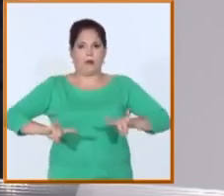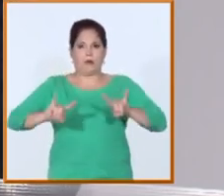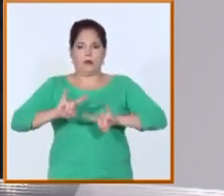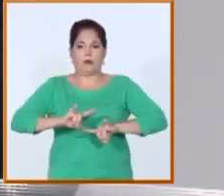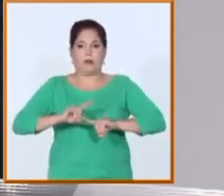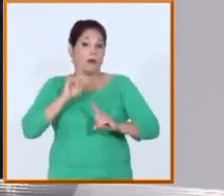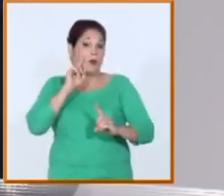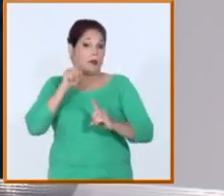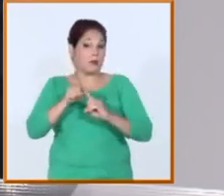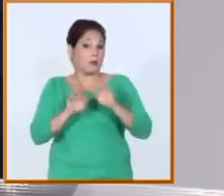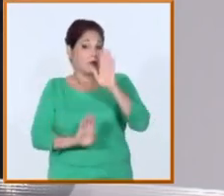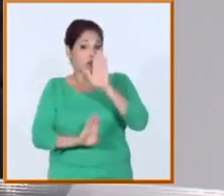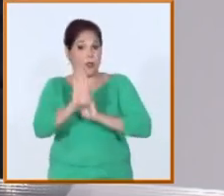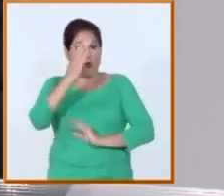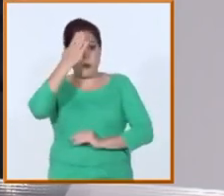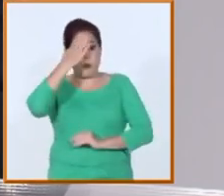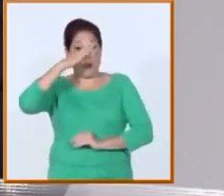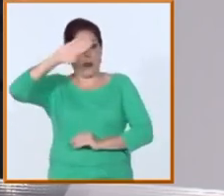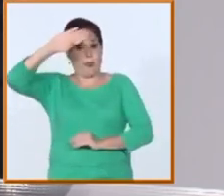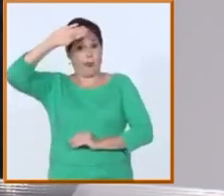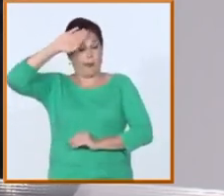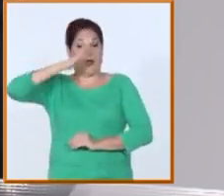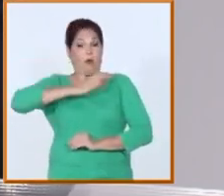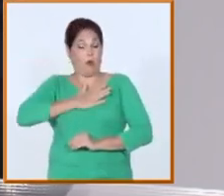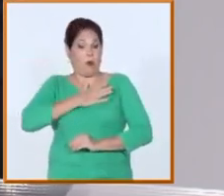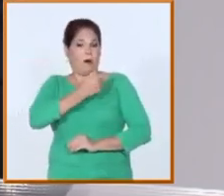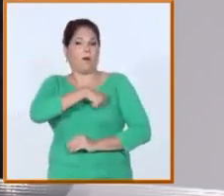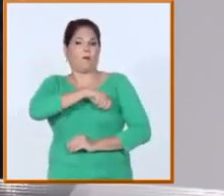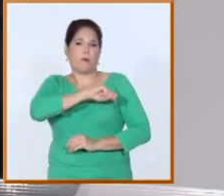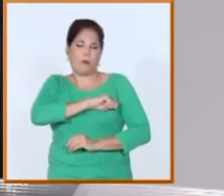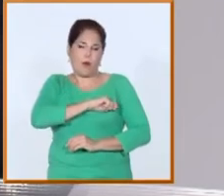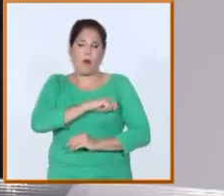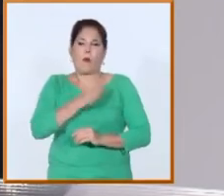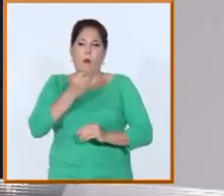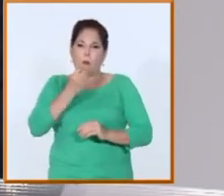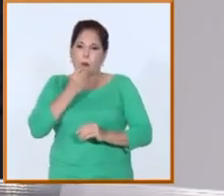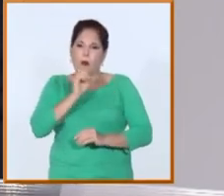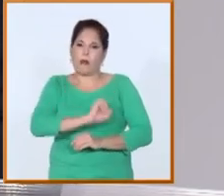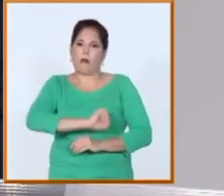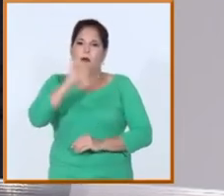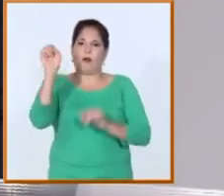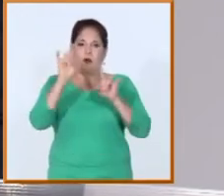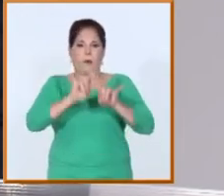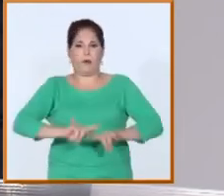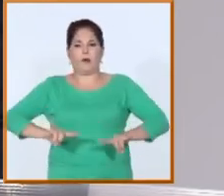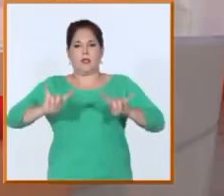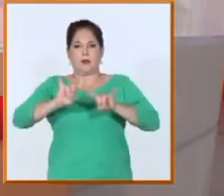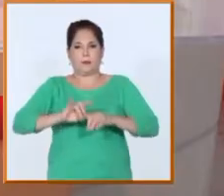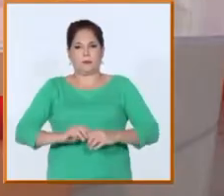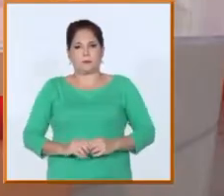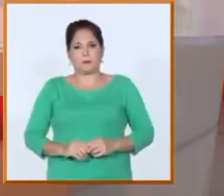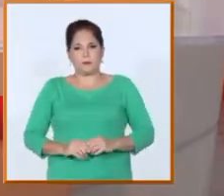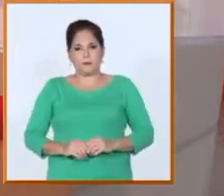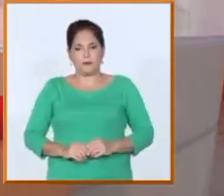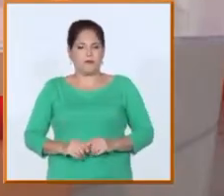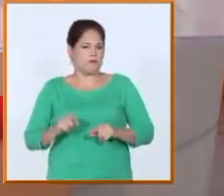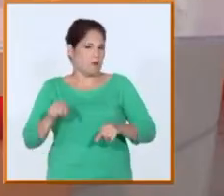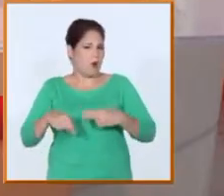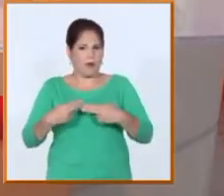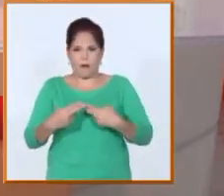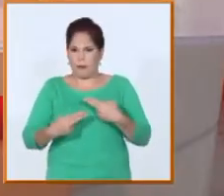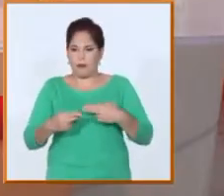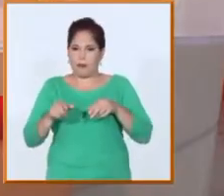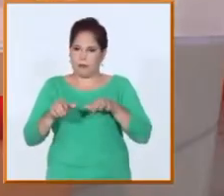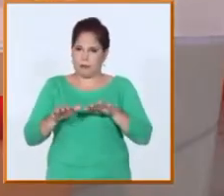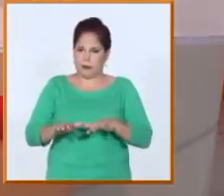del país y a las expectativas que el pueblo tiene de las universidades cubanas y de la educación superior en general. Bueno, vamos a hacer un breve